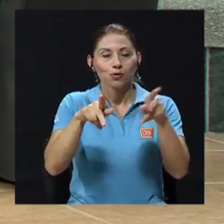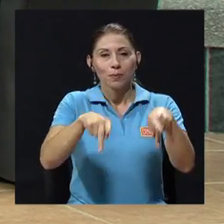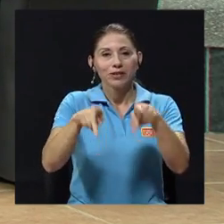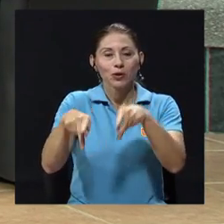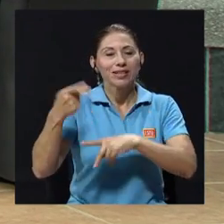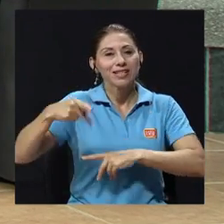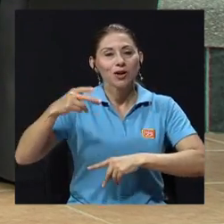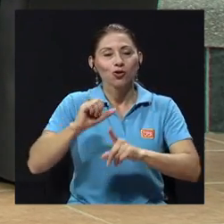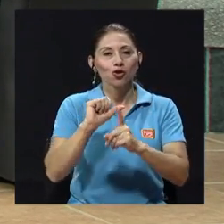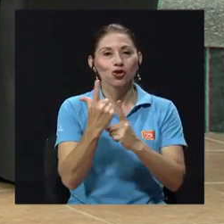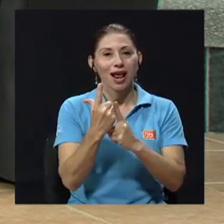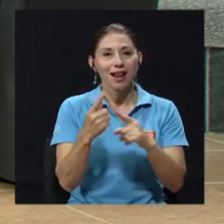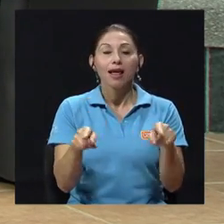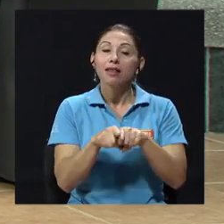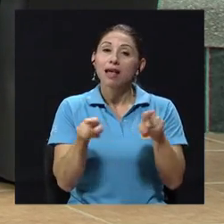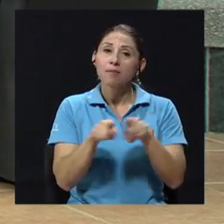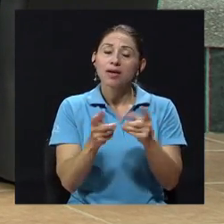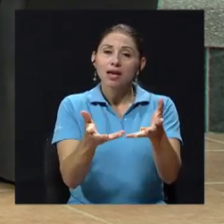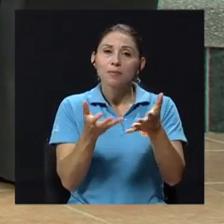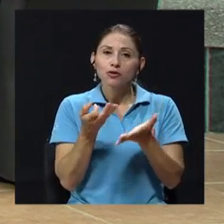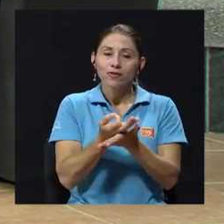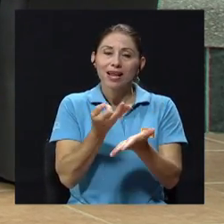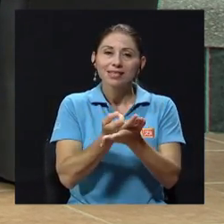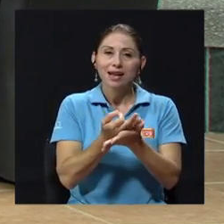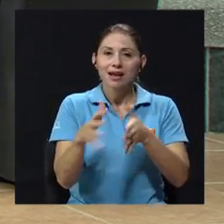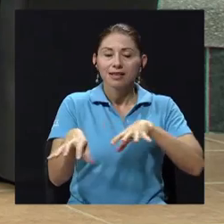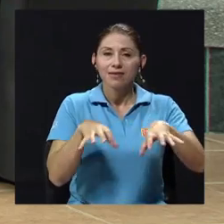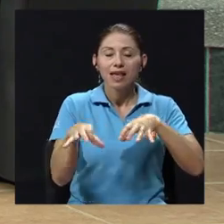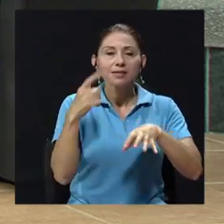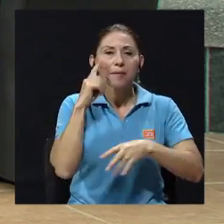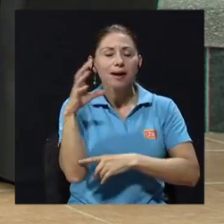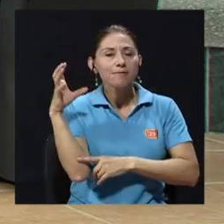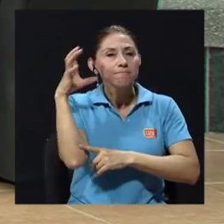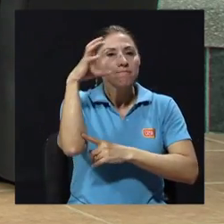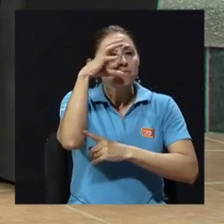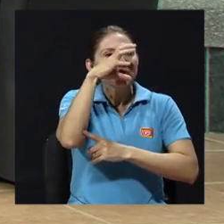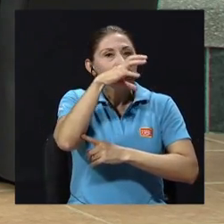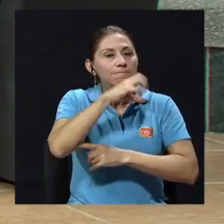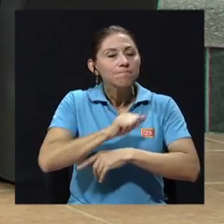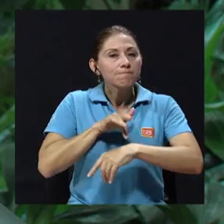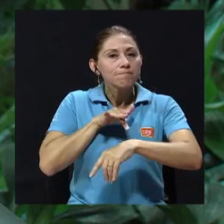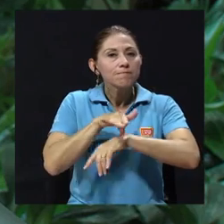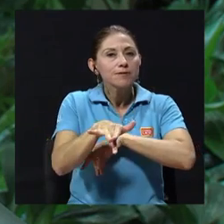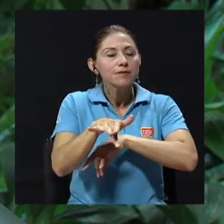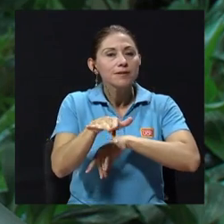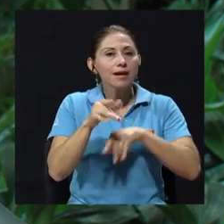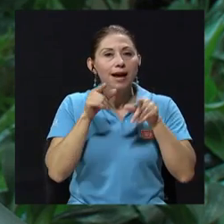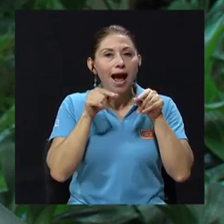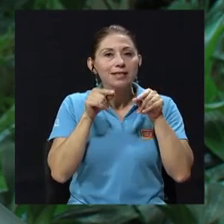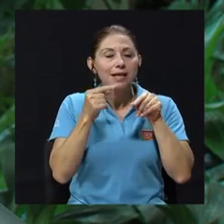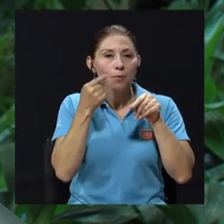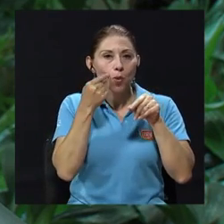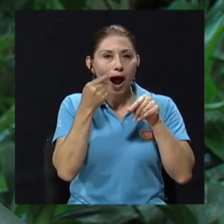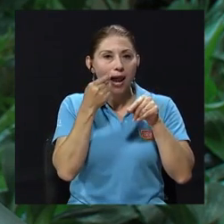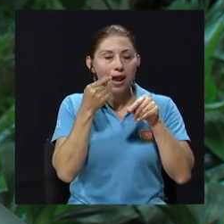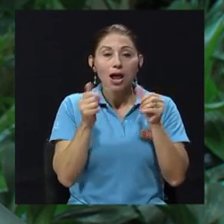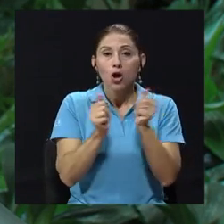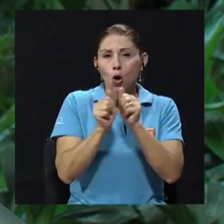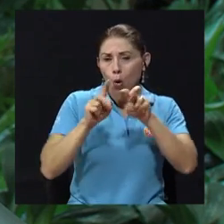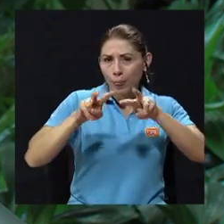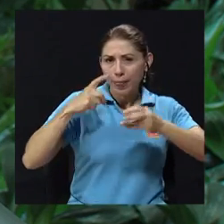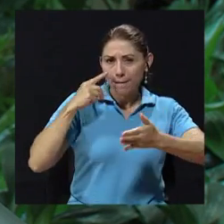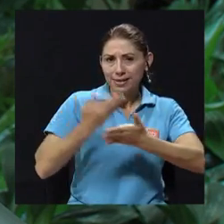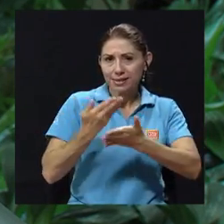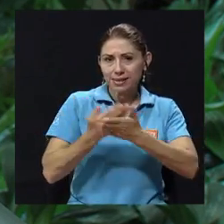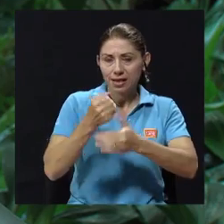poder financiar las actividades que hacemos para la detección precoz de cáncer bucal con tamizaje, que estamos también trabajando con el